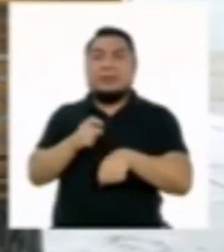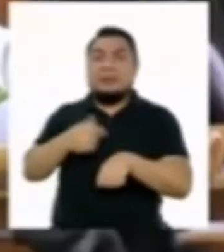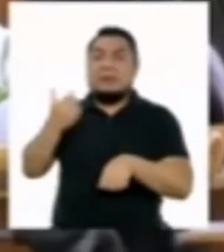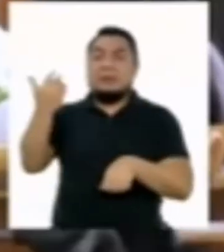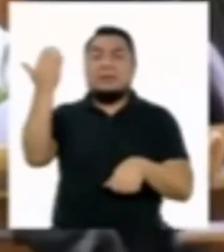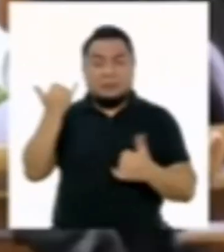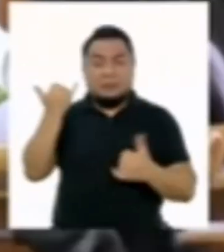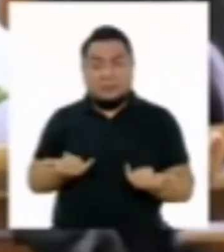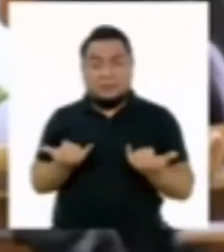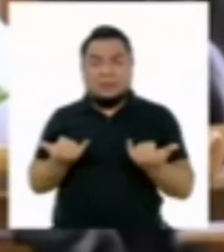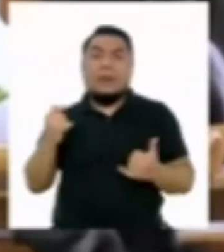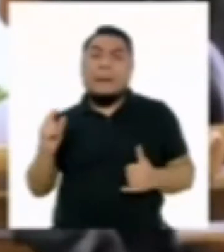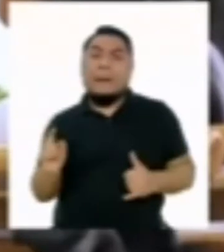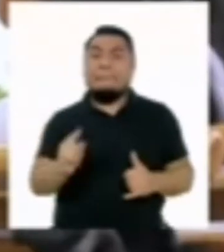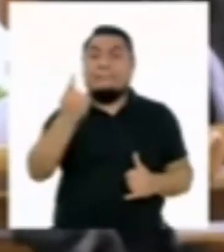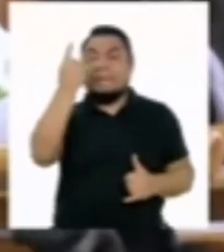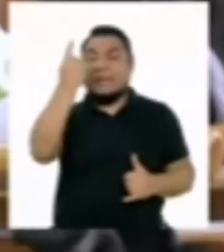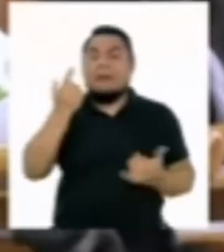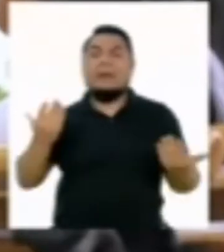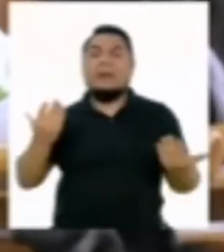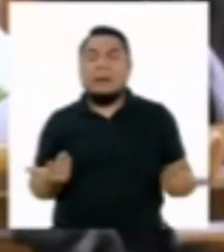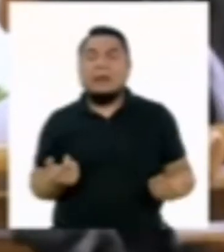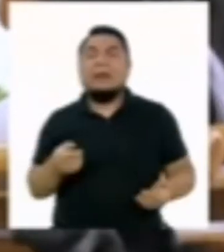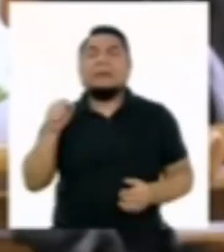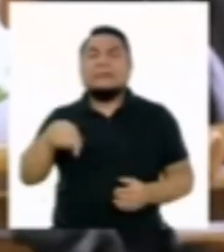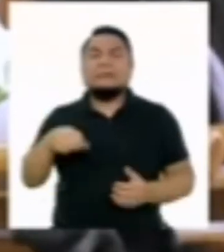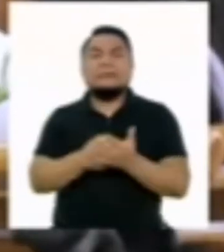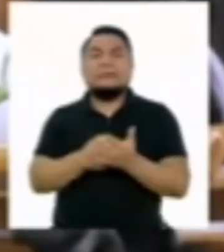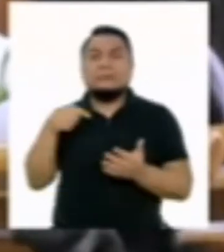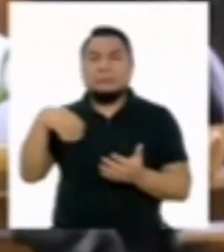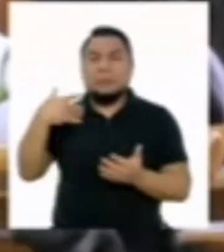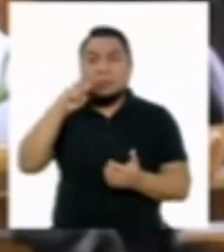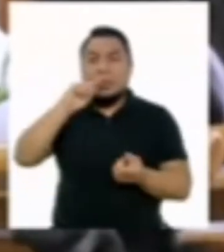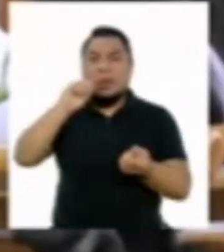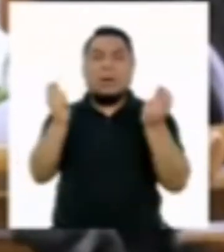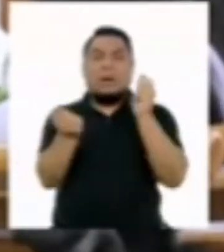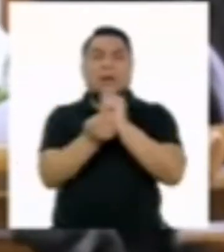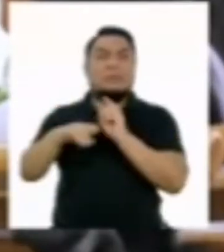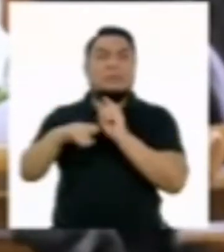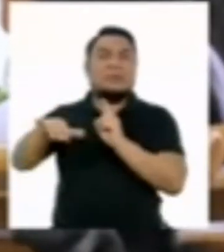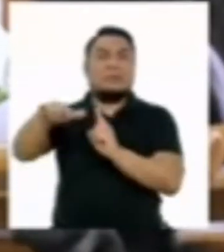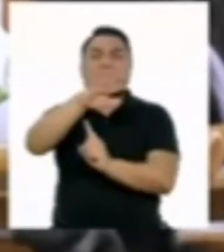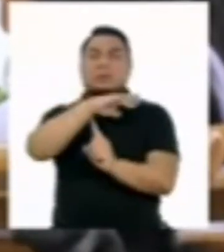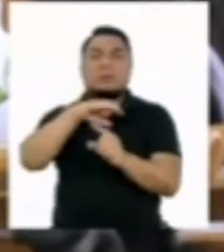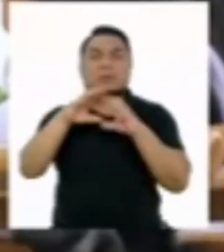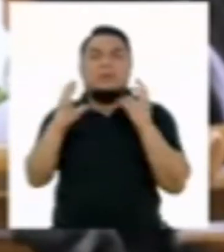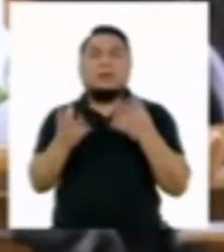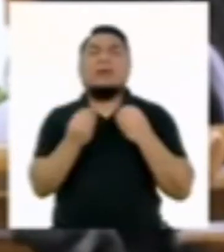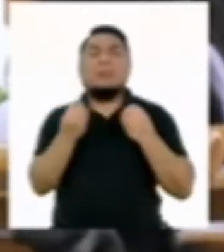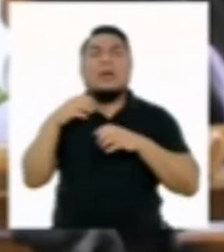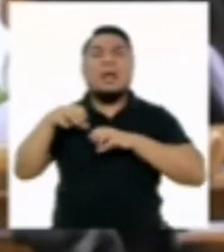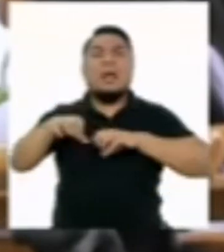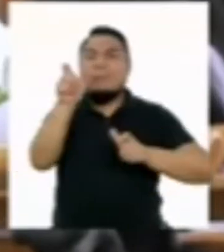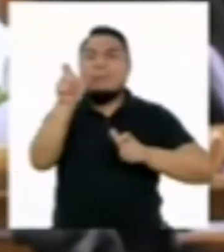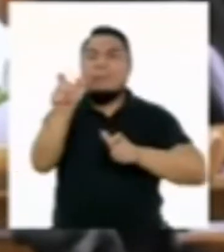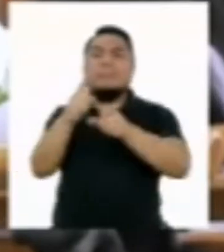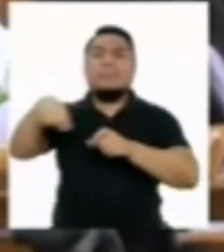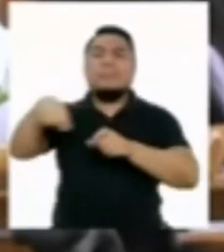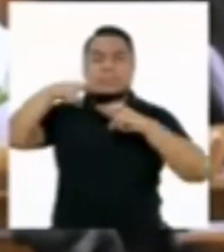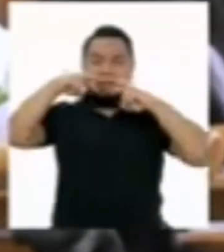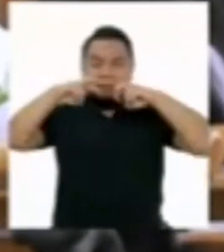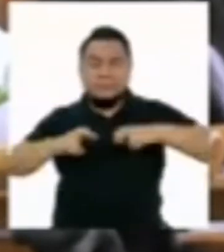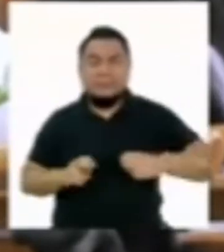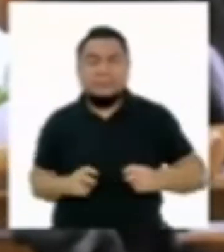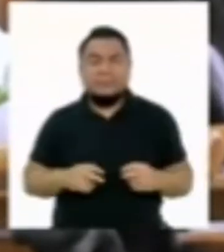contemporáneo, el principal motivo por el cual estamos enfrentando el cambio climático se deben a las actividades antropogénicas. Es